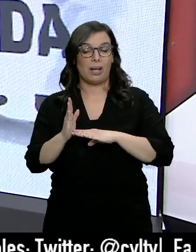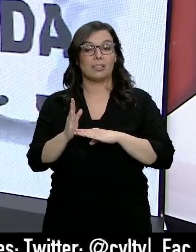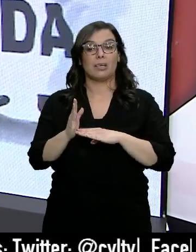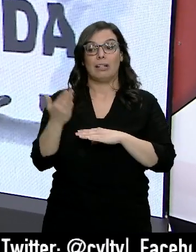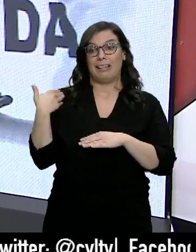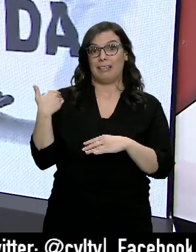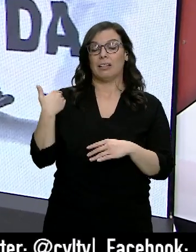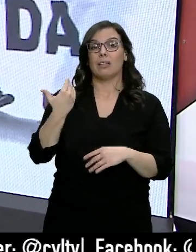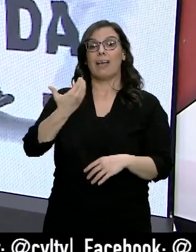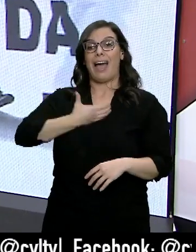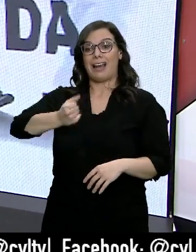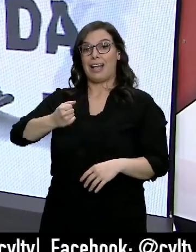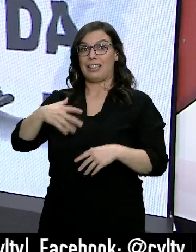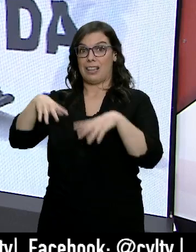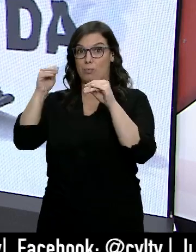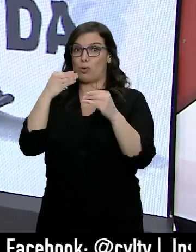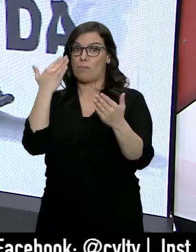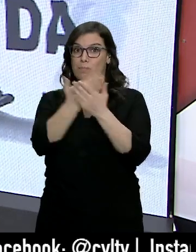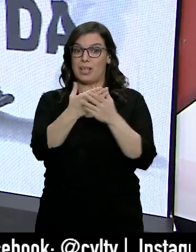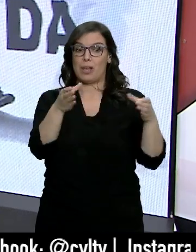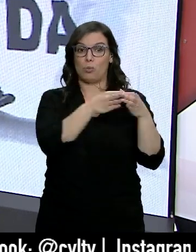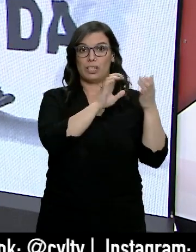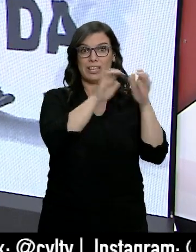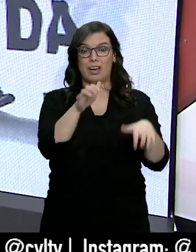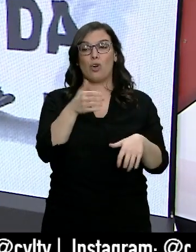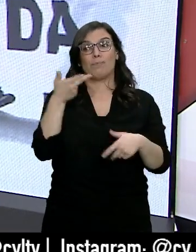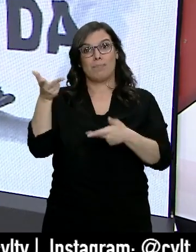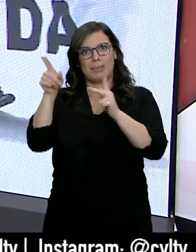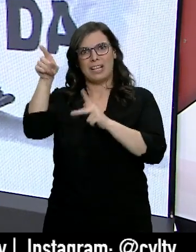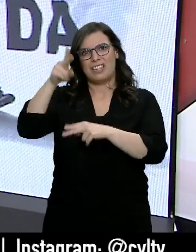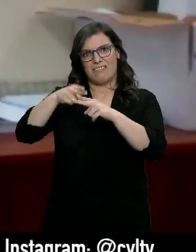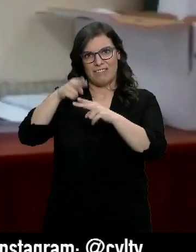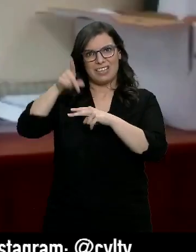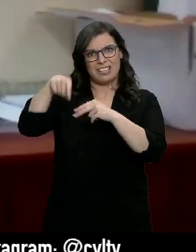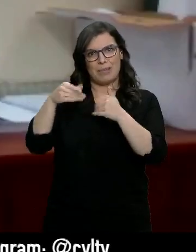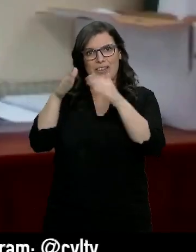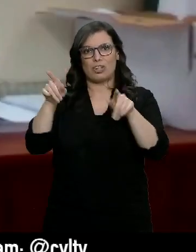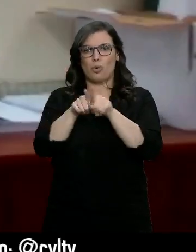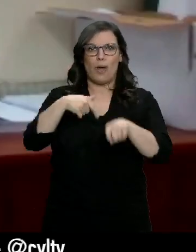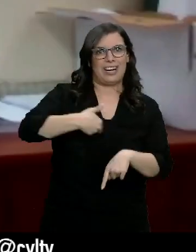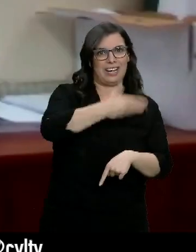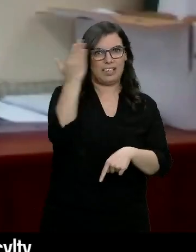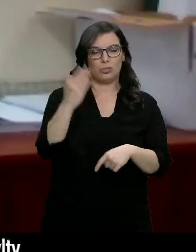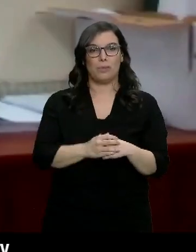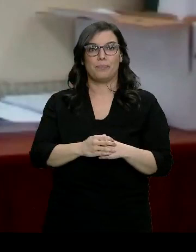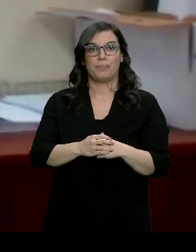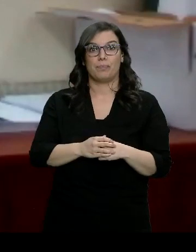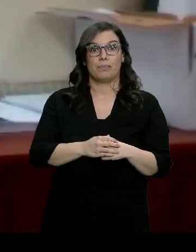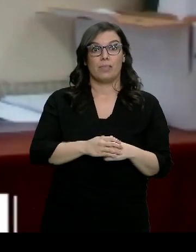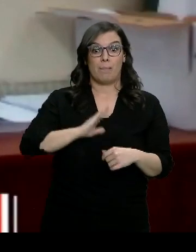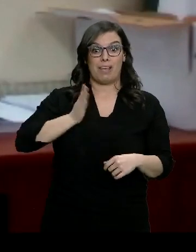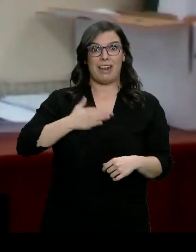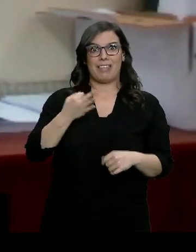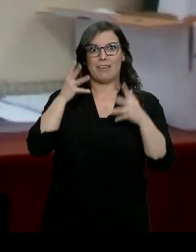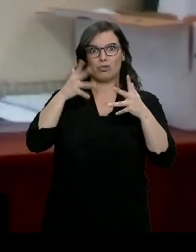ha pedido a la Junta la reapertura de la hostelería como en el resto de la comunidad. Ese consejo de gobierno de mañana debiera dejar la puerta